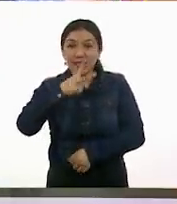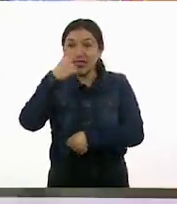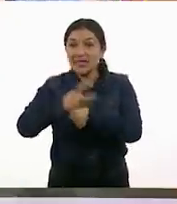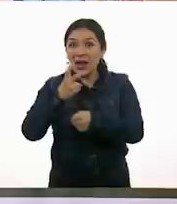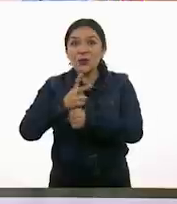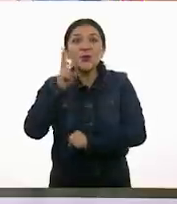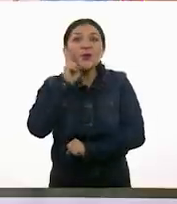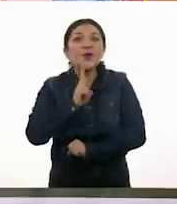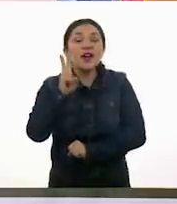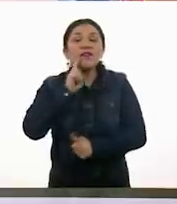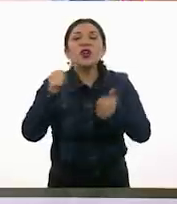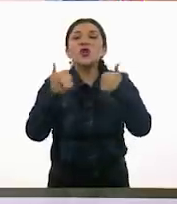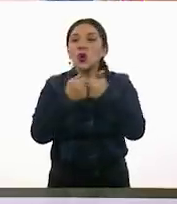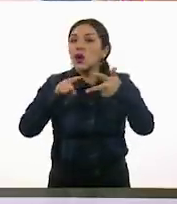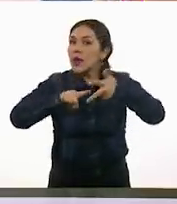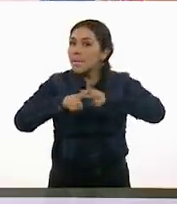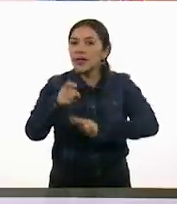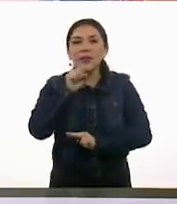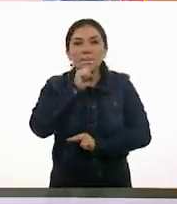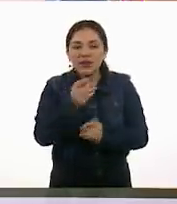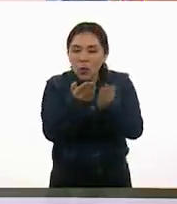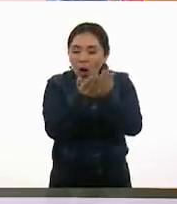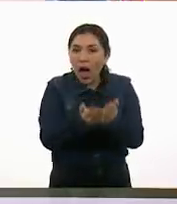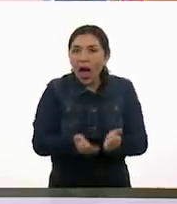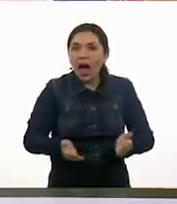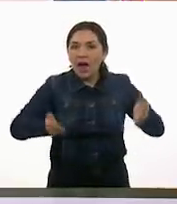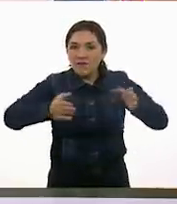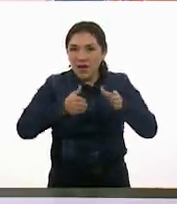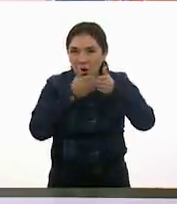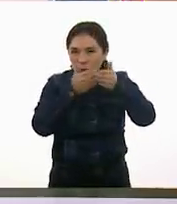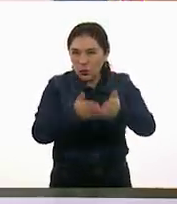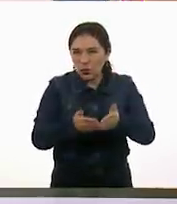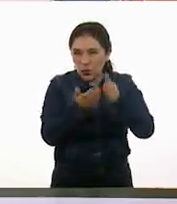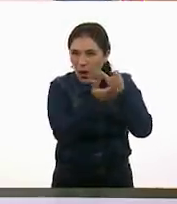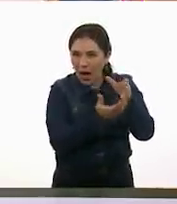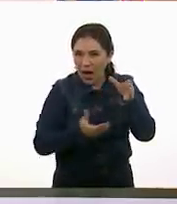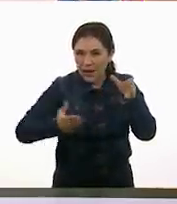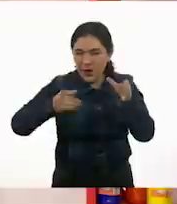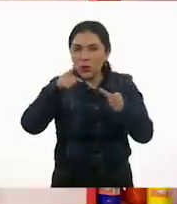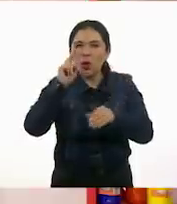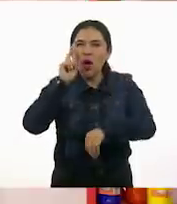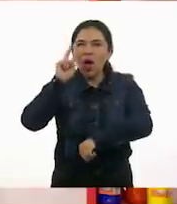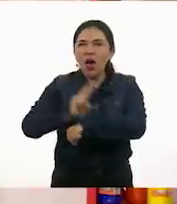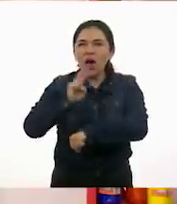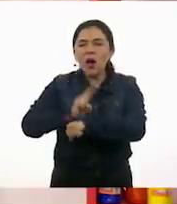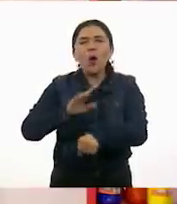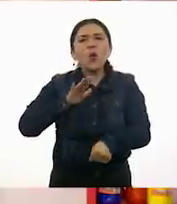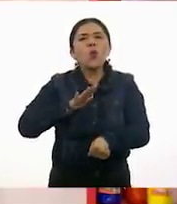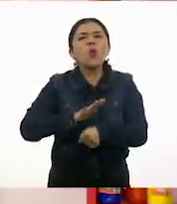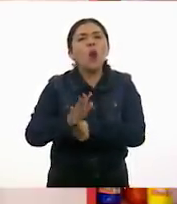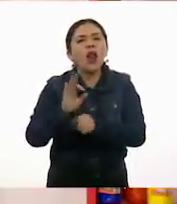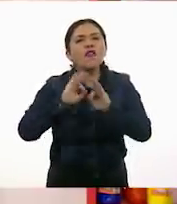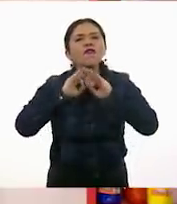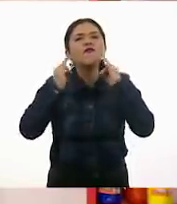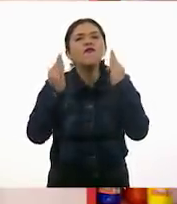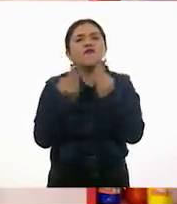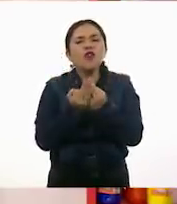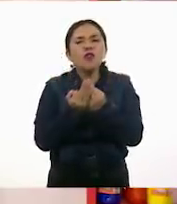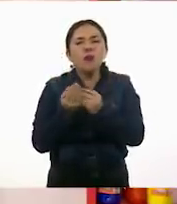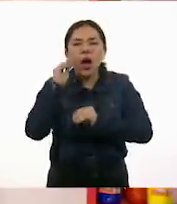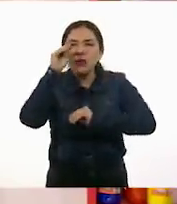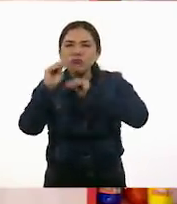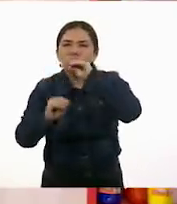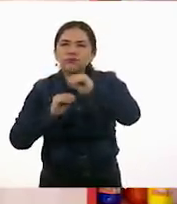barquito. Y vamos a iniciar de igual manera con la parte de abajo de nuestro barco. Sí. Vamos a observar qué piezas conforman